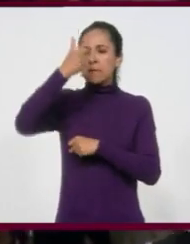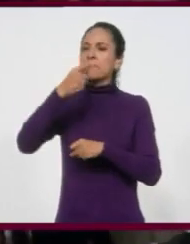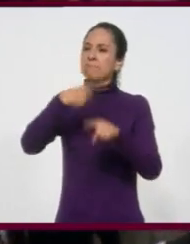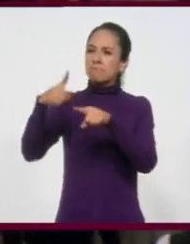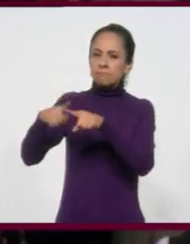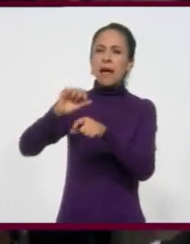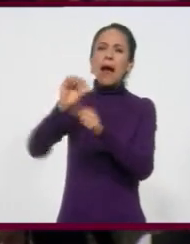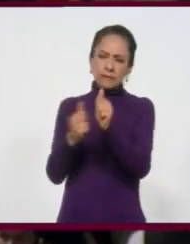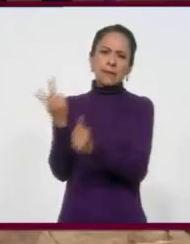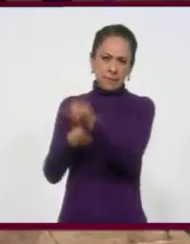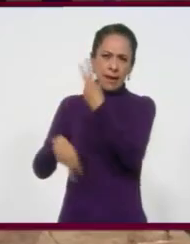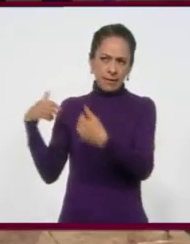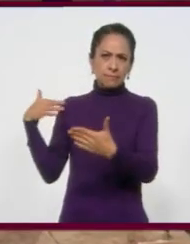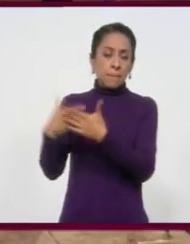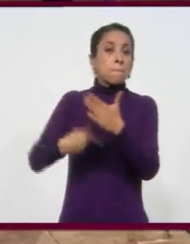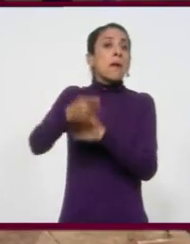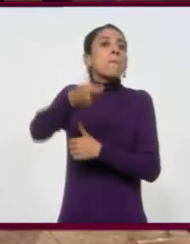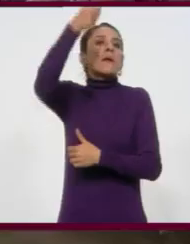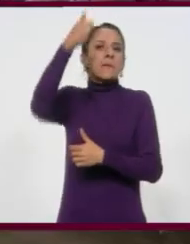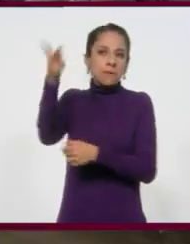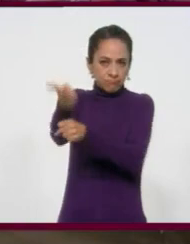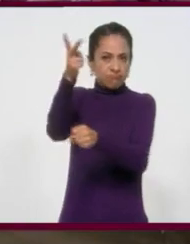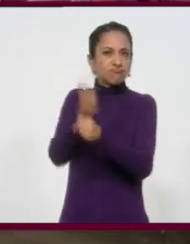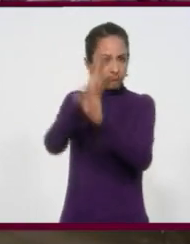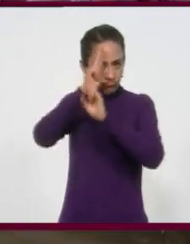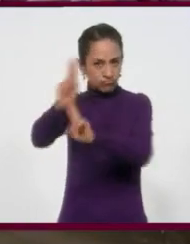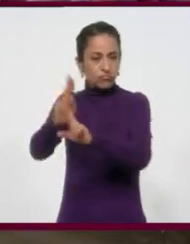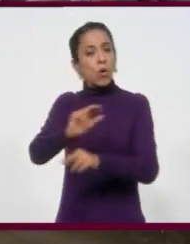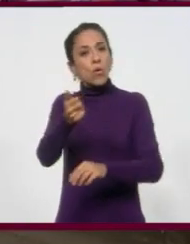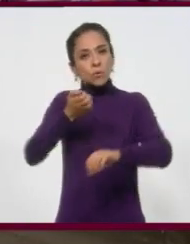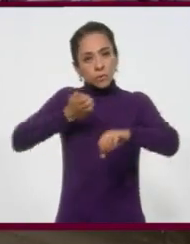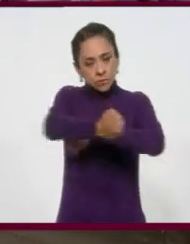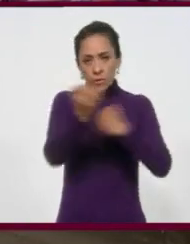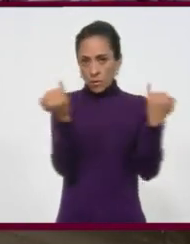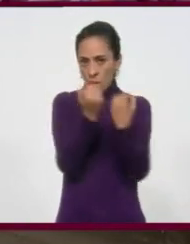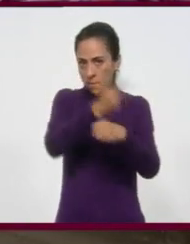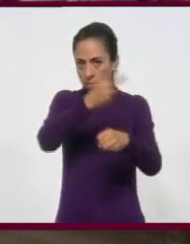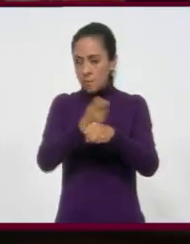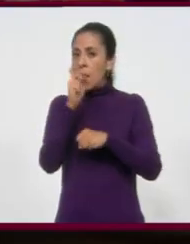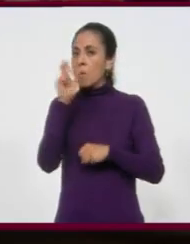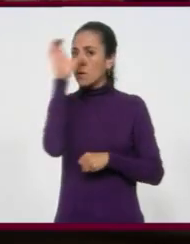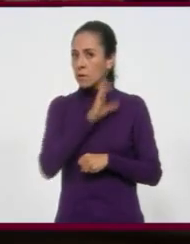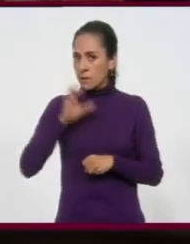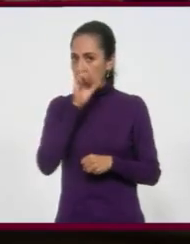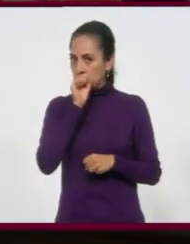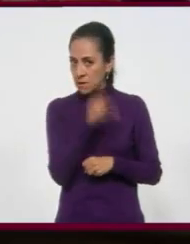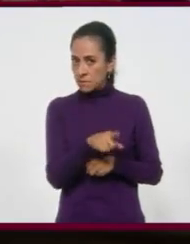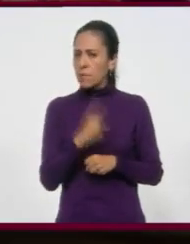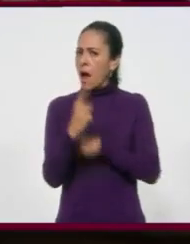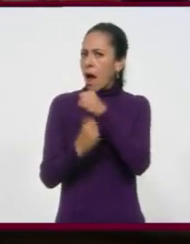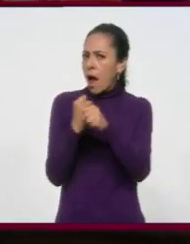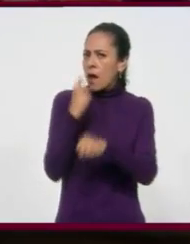distintos años, pero por primera vez es el invitado de honor y el Estado, que también es invitado de honor, es Aguascalientes. Cada año